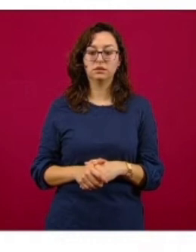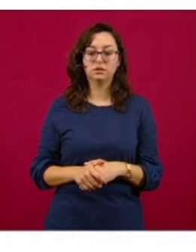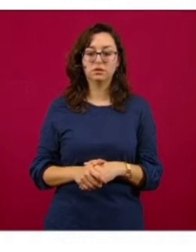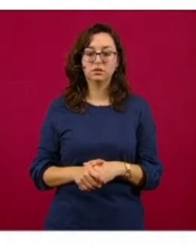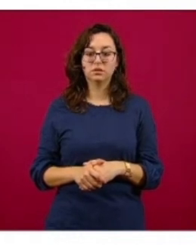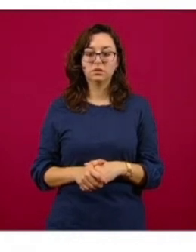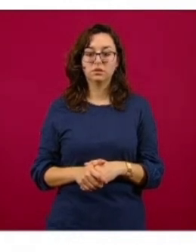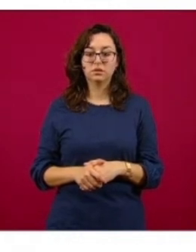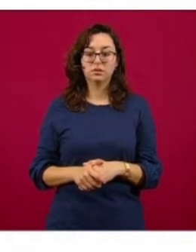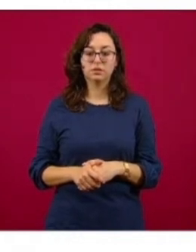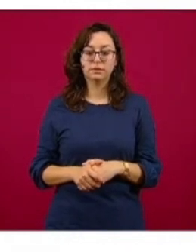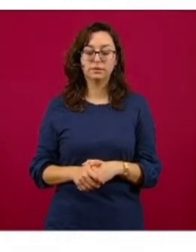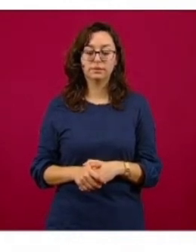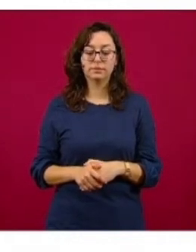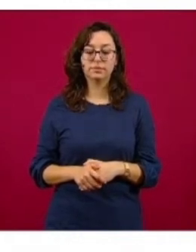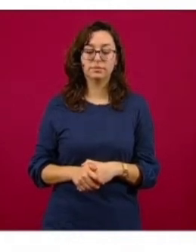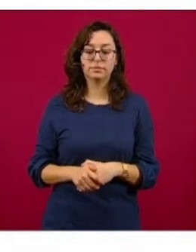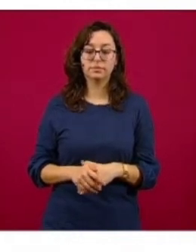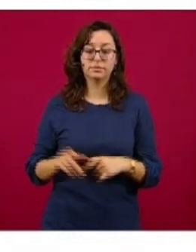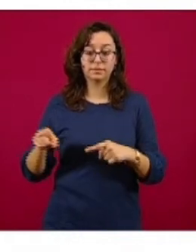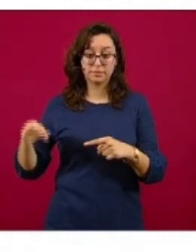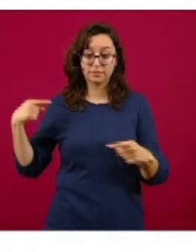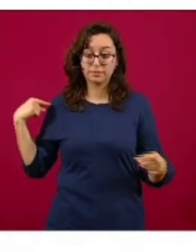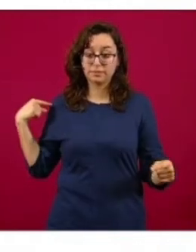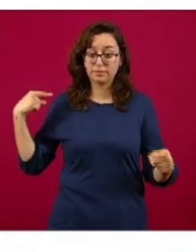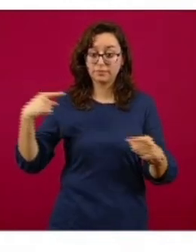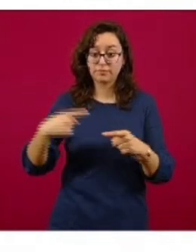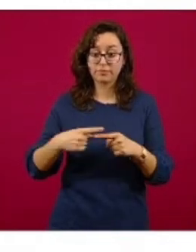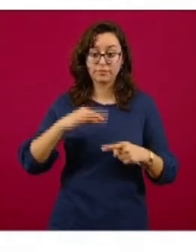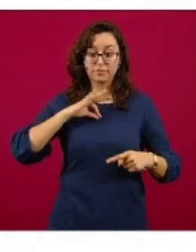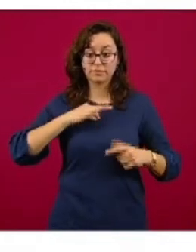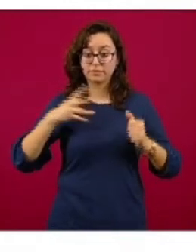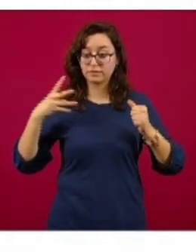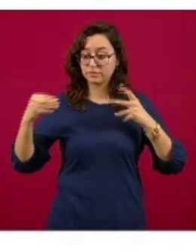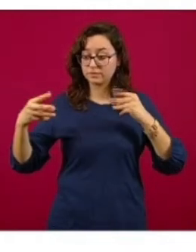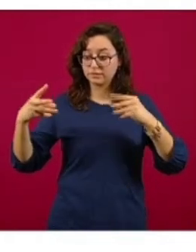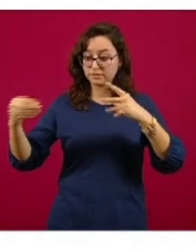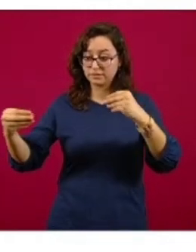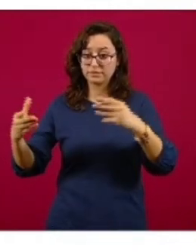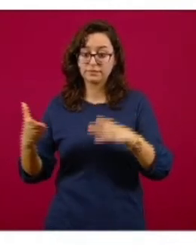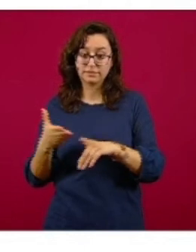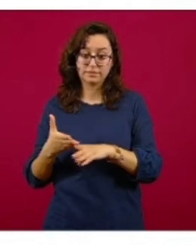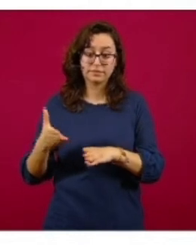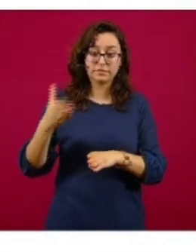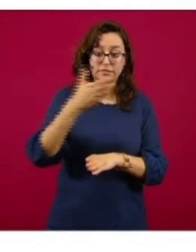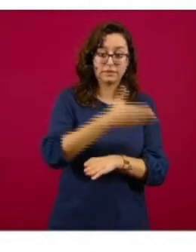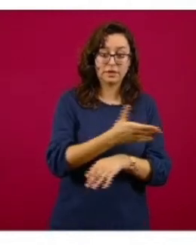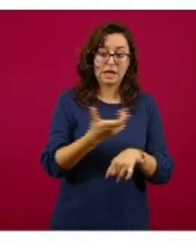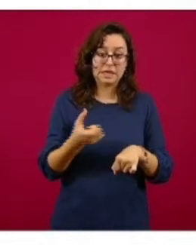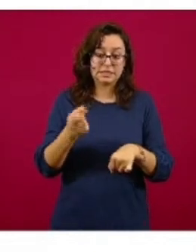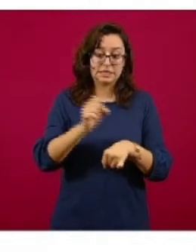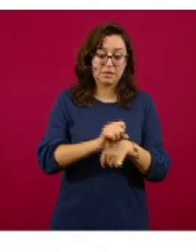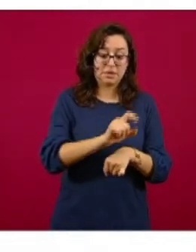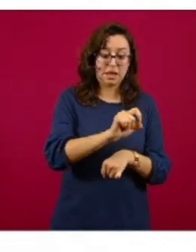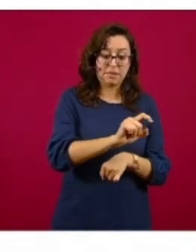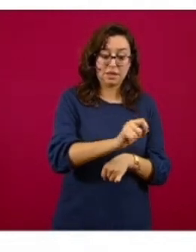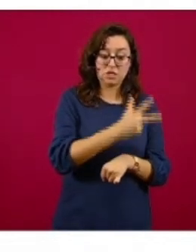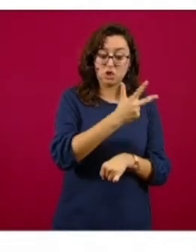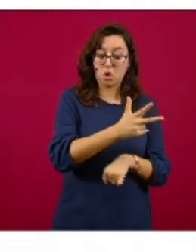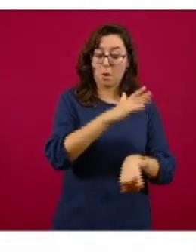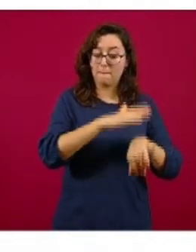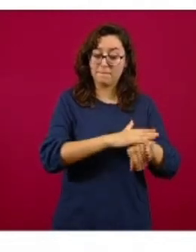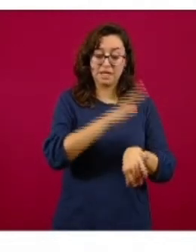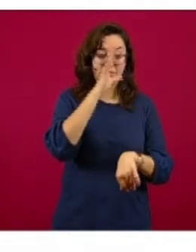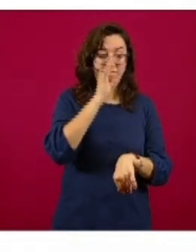en el transcurso de la epidemia y lo que en su momento observamos, por ejemplo, en la semana 28, que es la semana en la cual se presentaron la mayor cantidad de